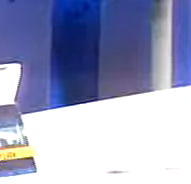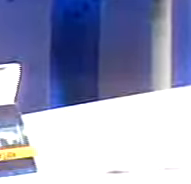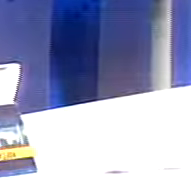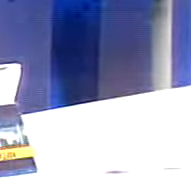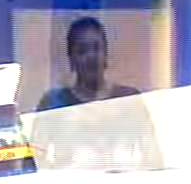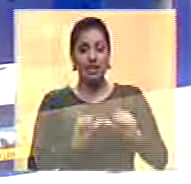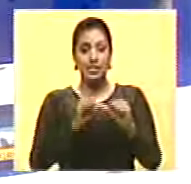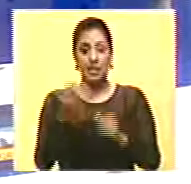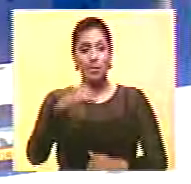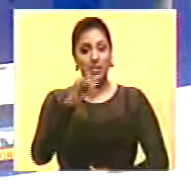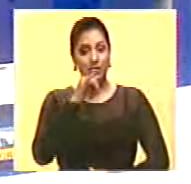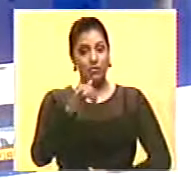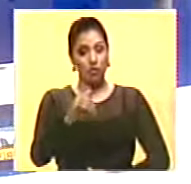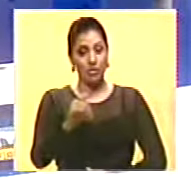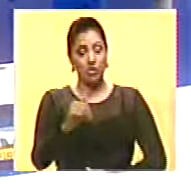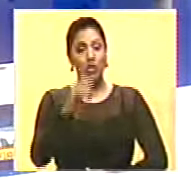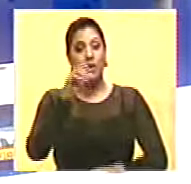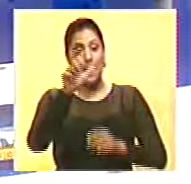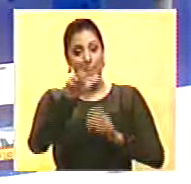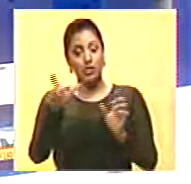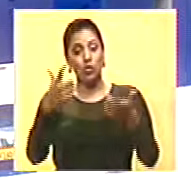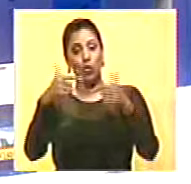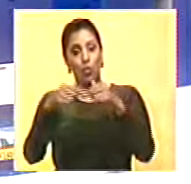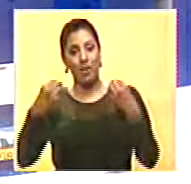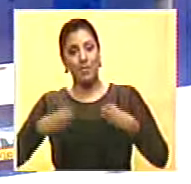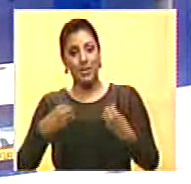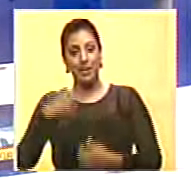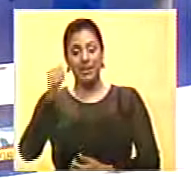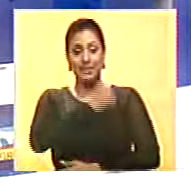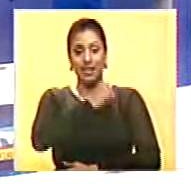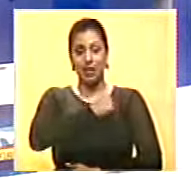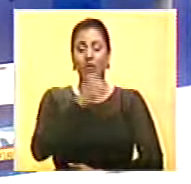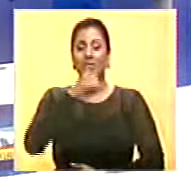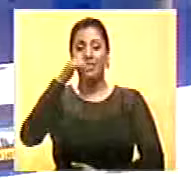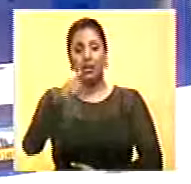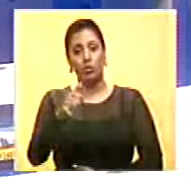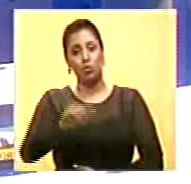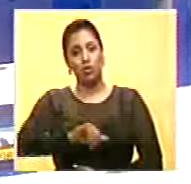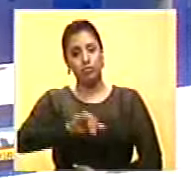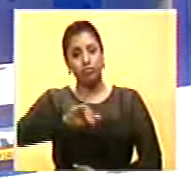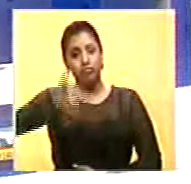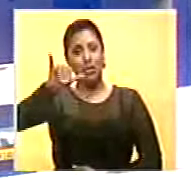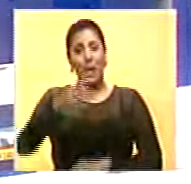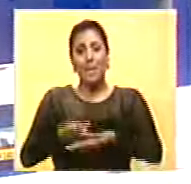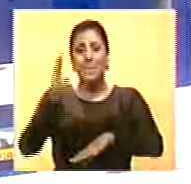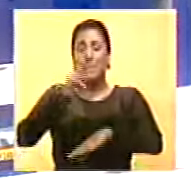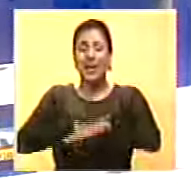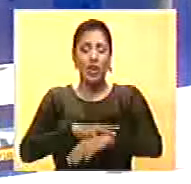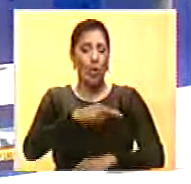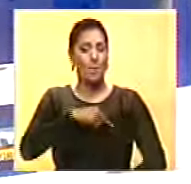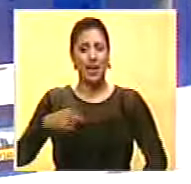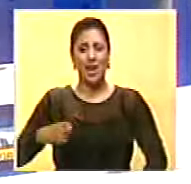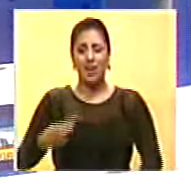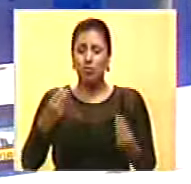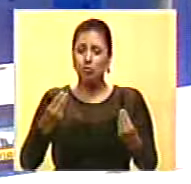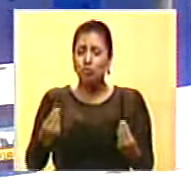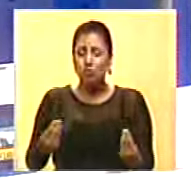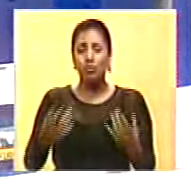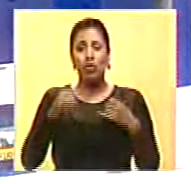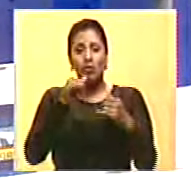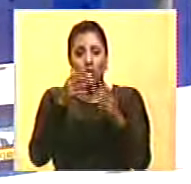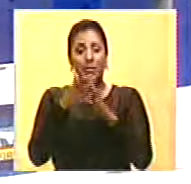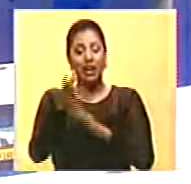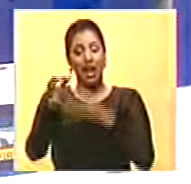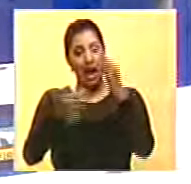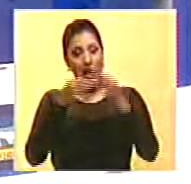Amigos, continuamos con las informaciones. Vecinos y comerciantes de Chacao denuncian el aumento de la inseguridad en el municipio. Euclides Sotillo